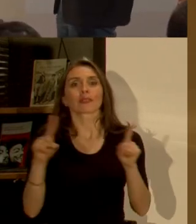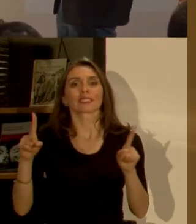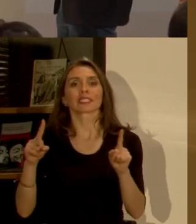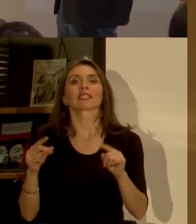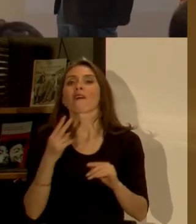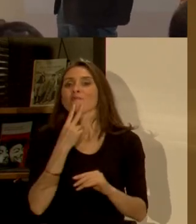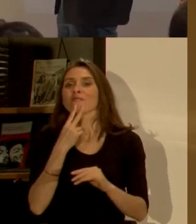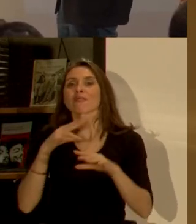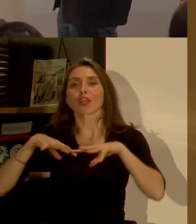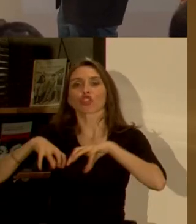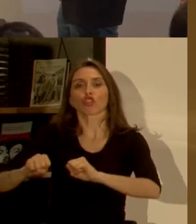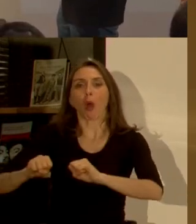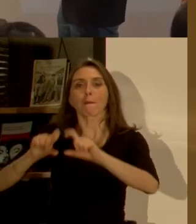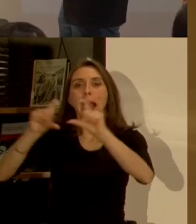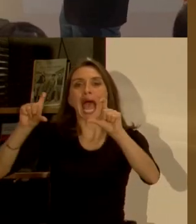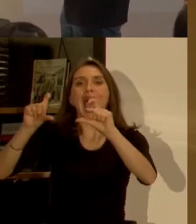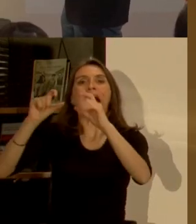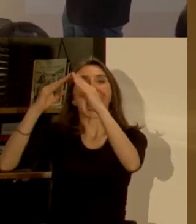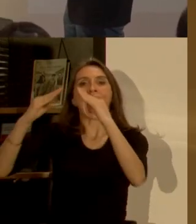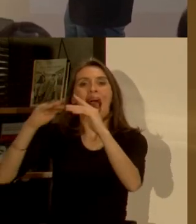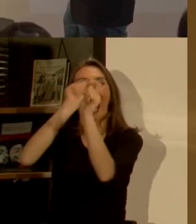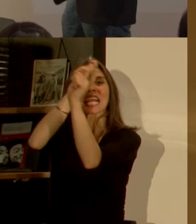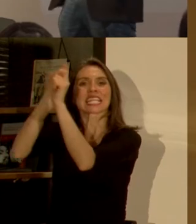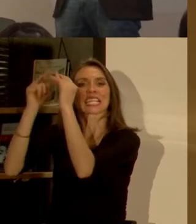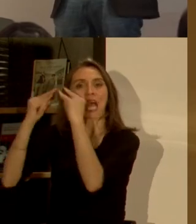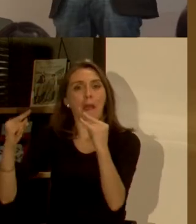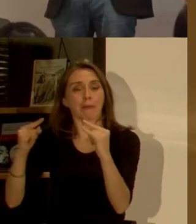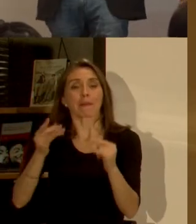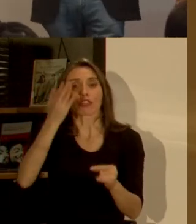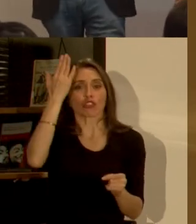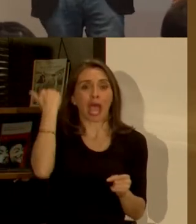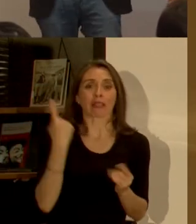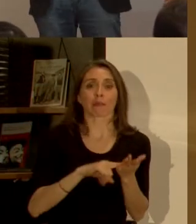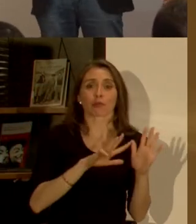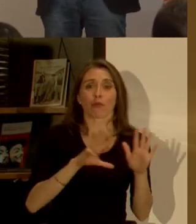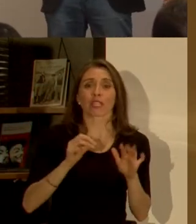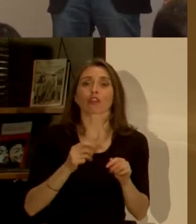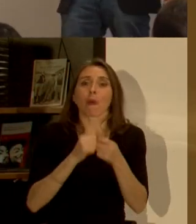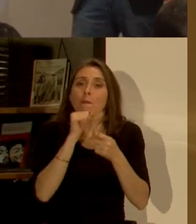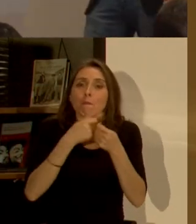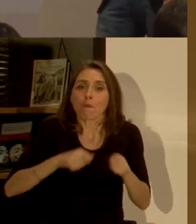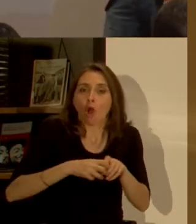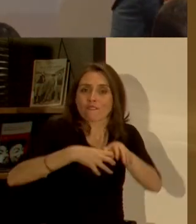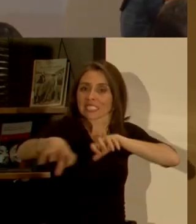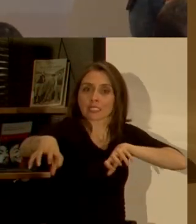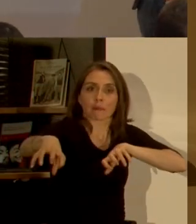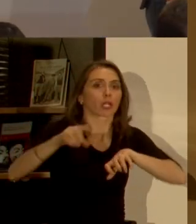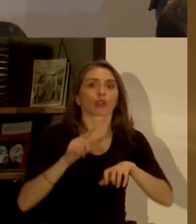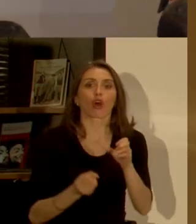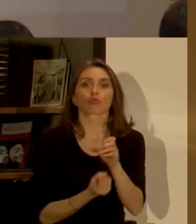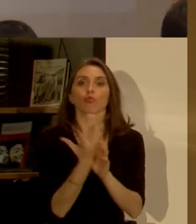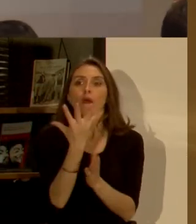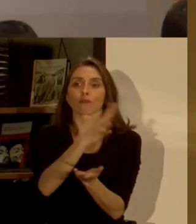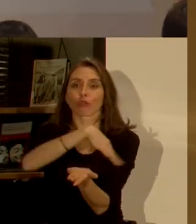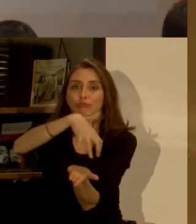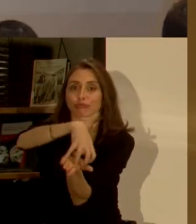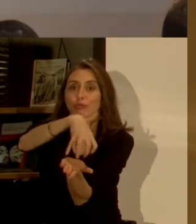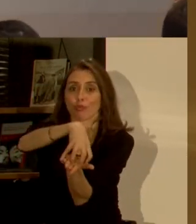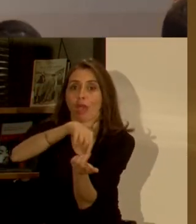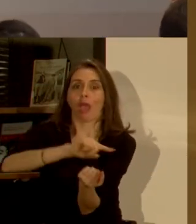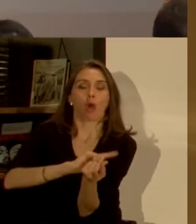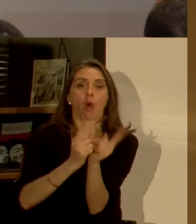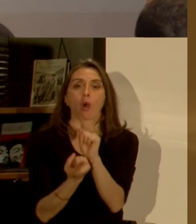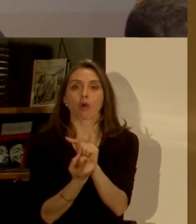campamento distinta a la segregación de vivienda social periférica que teníamos en los 90 son las nuevas patologías sociales de una ciudad que aspira